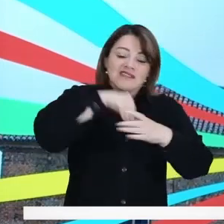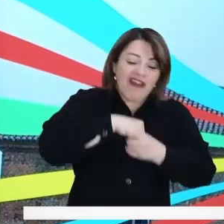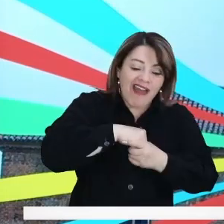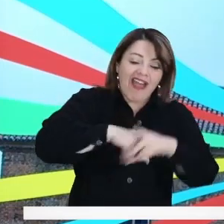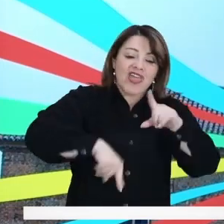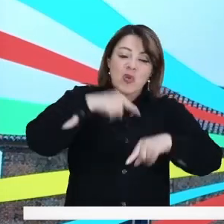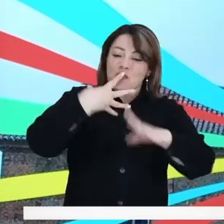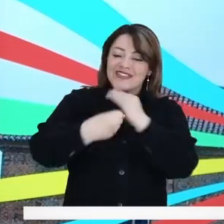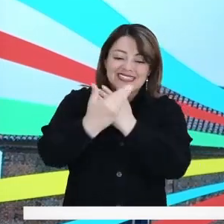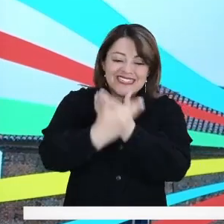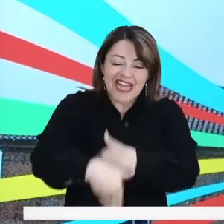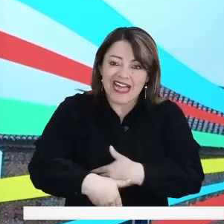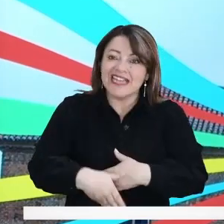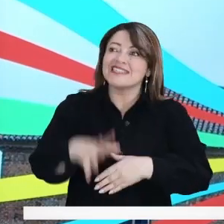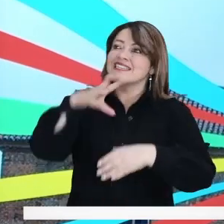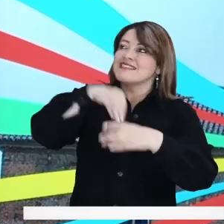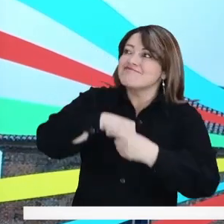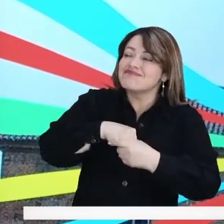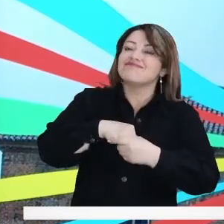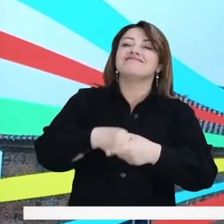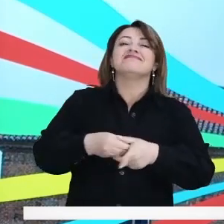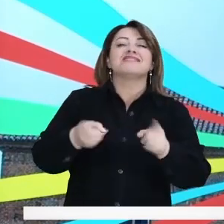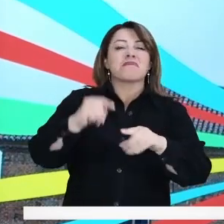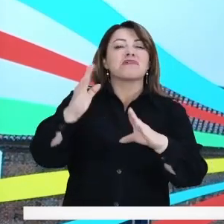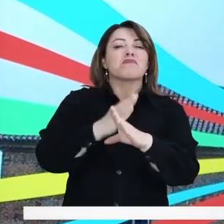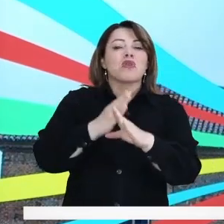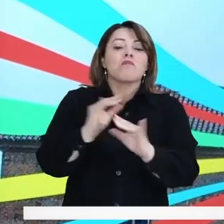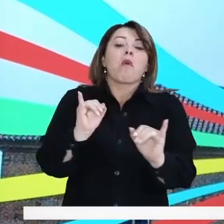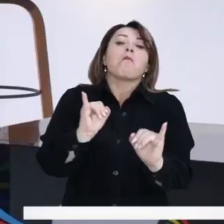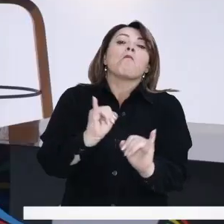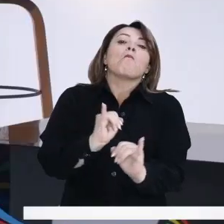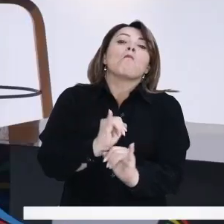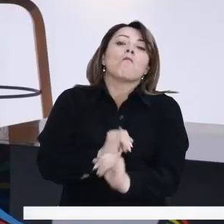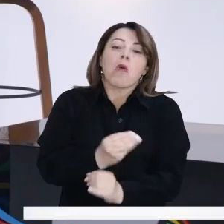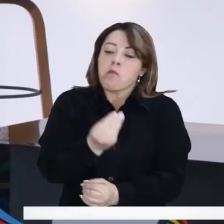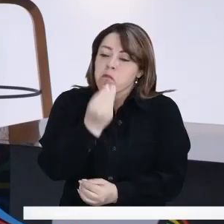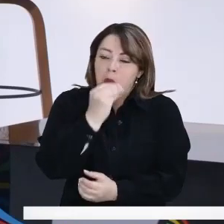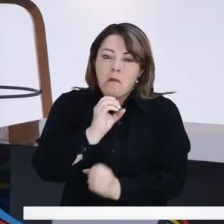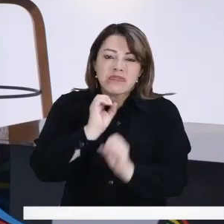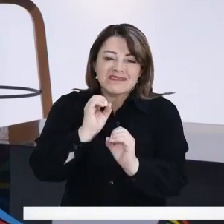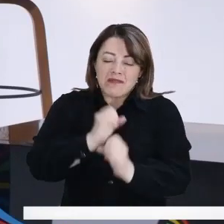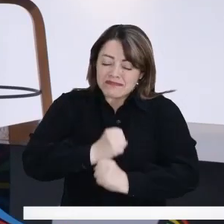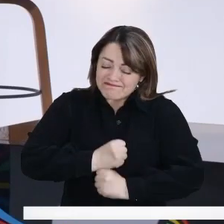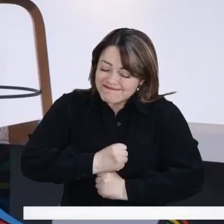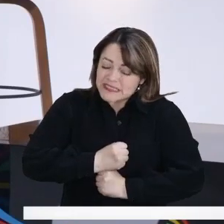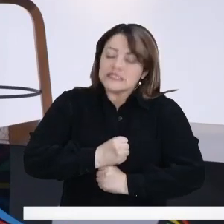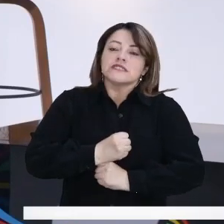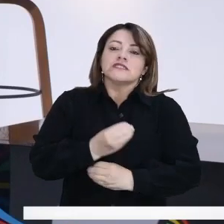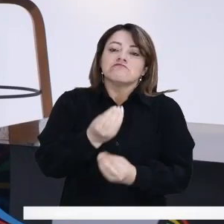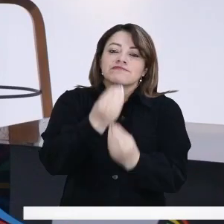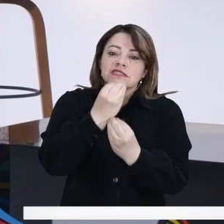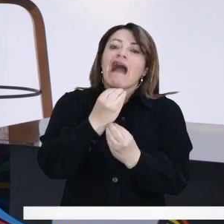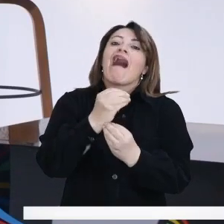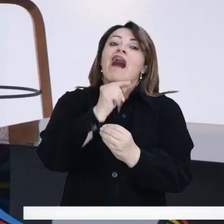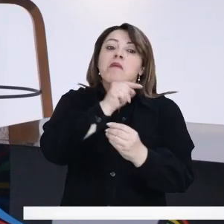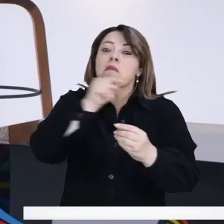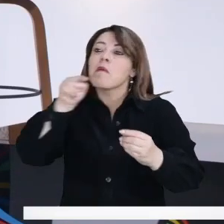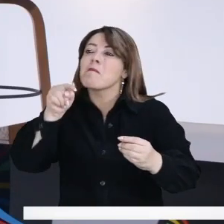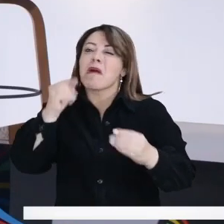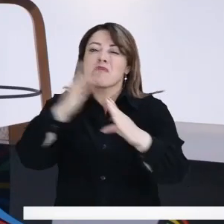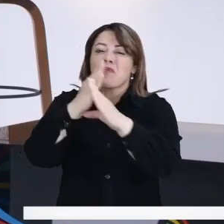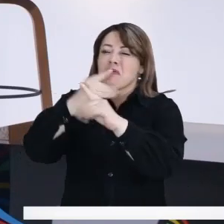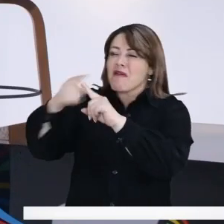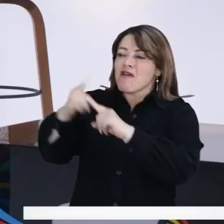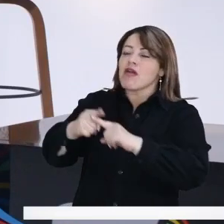encierro, sufrieron los problemas de nutrición, bajo peso, que tenemos que tratar y